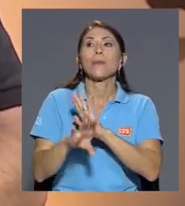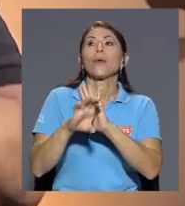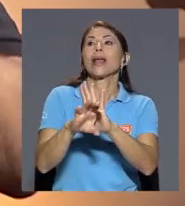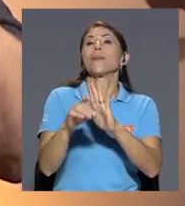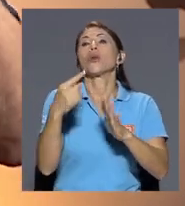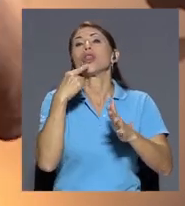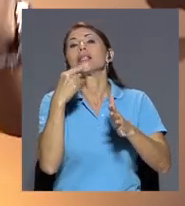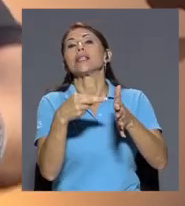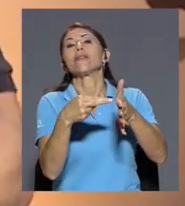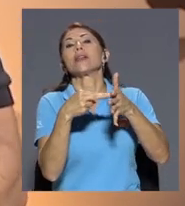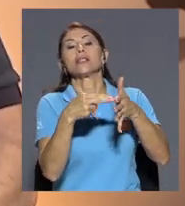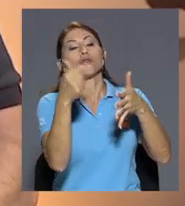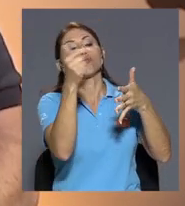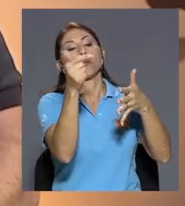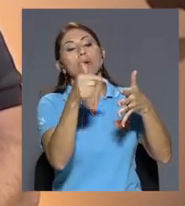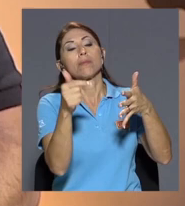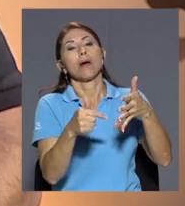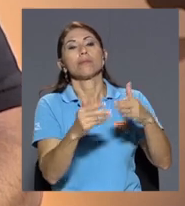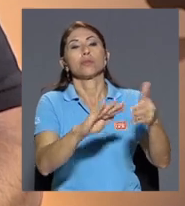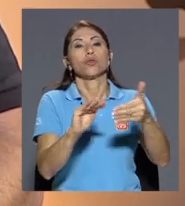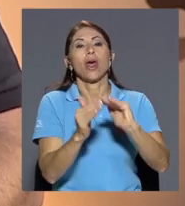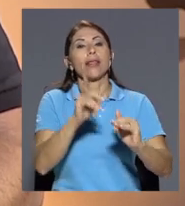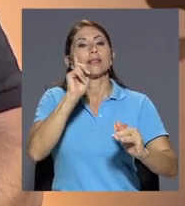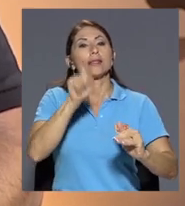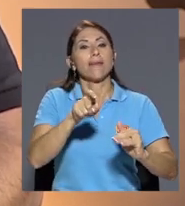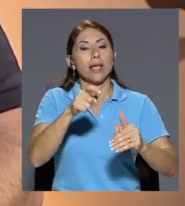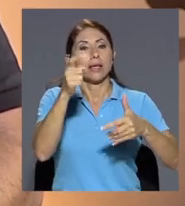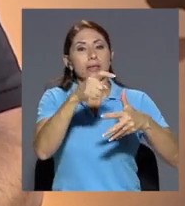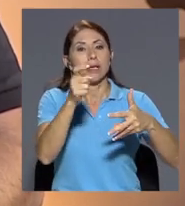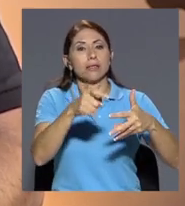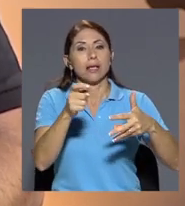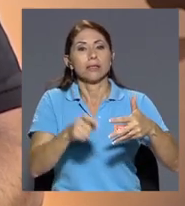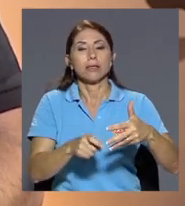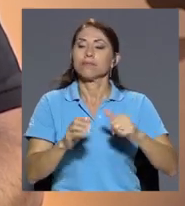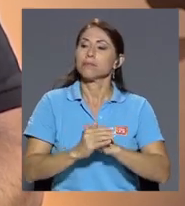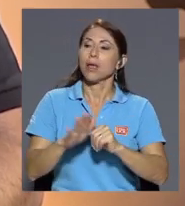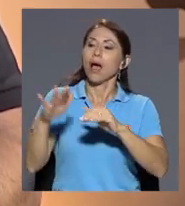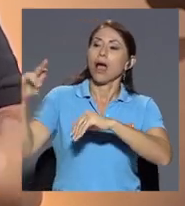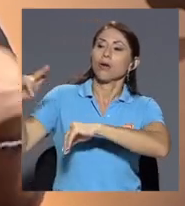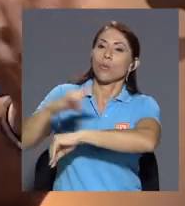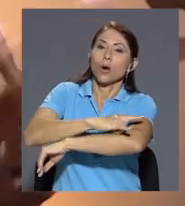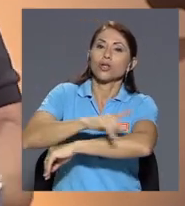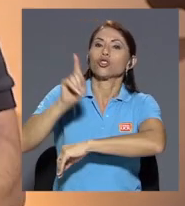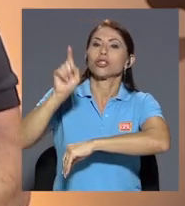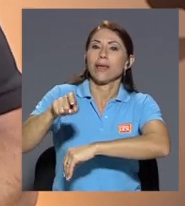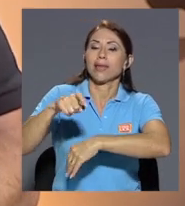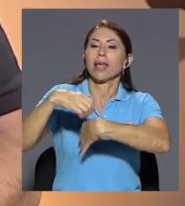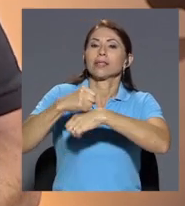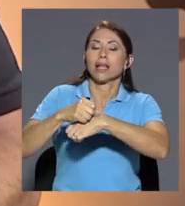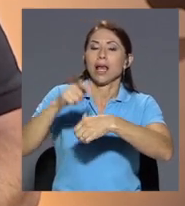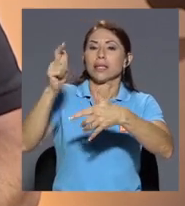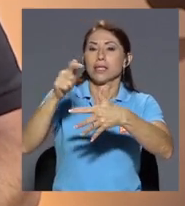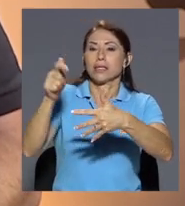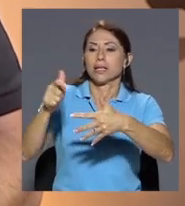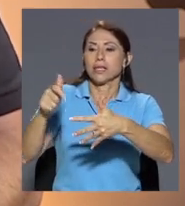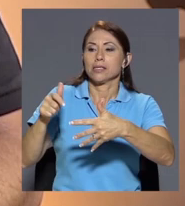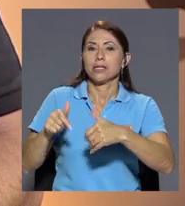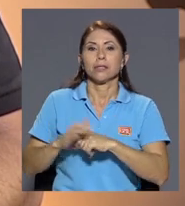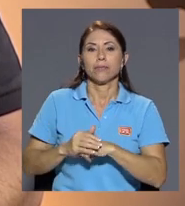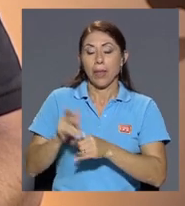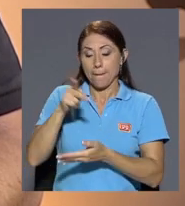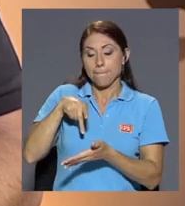manera que los aeropuertos tienen que estar de tal manera que que las plazas y los parques tienen que estar de tal manera